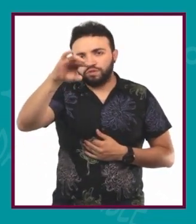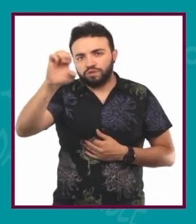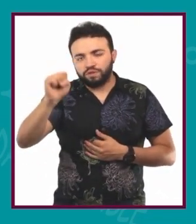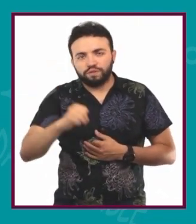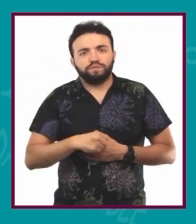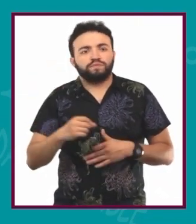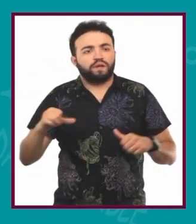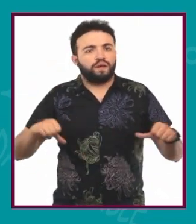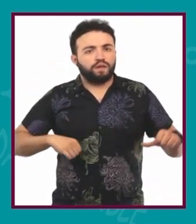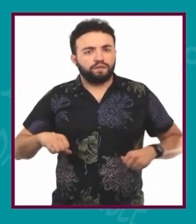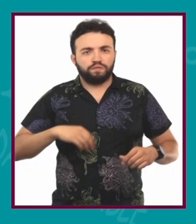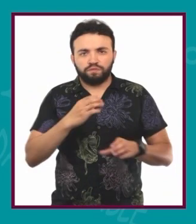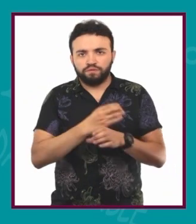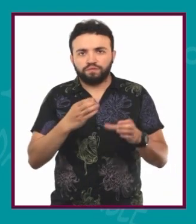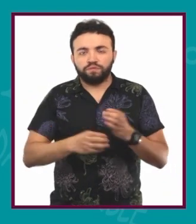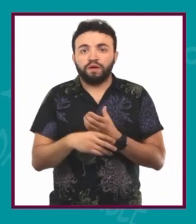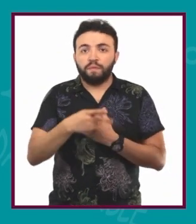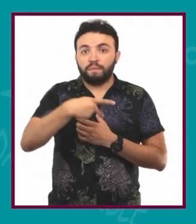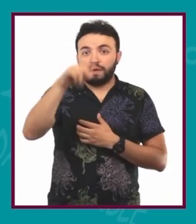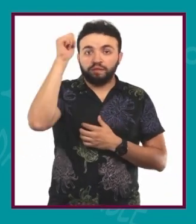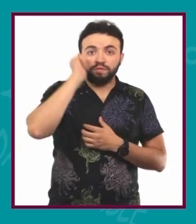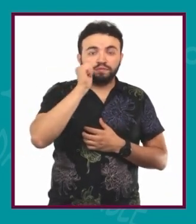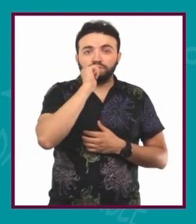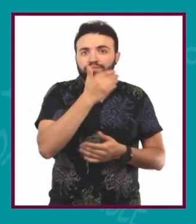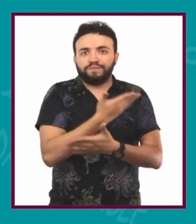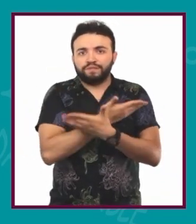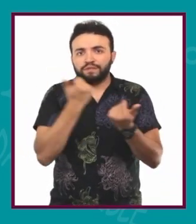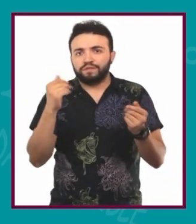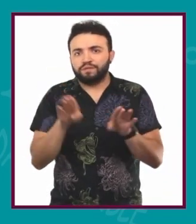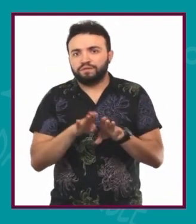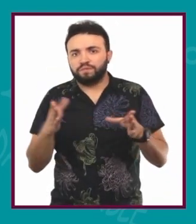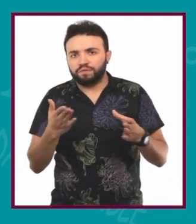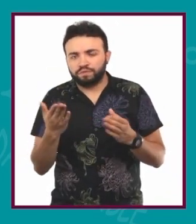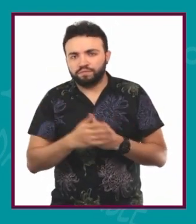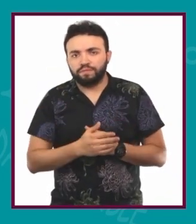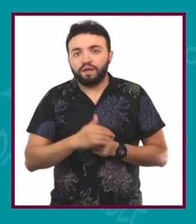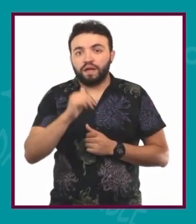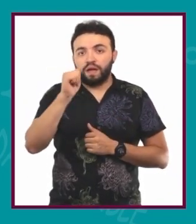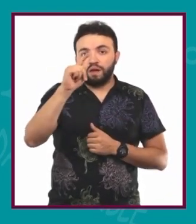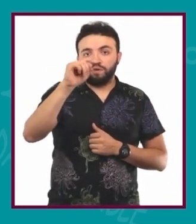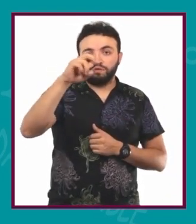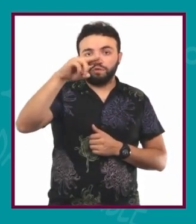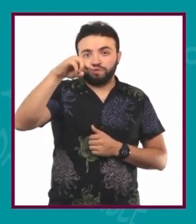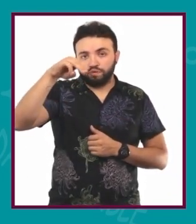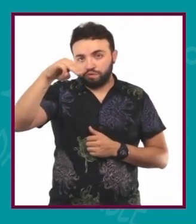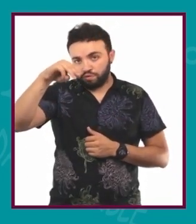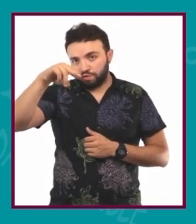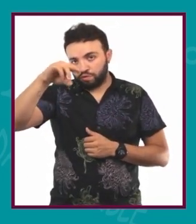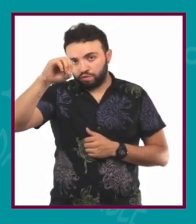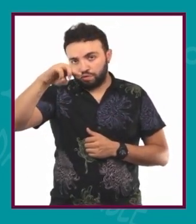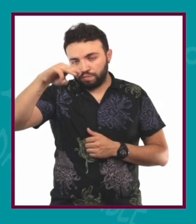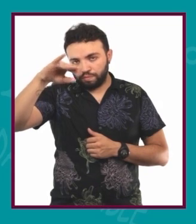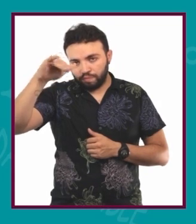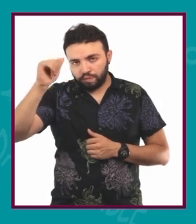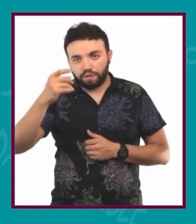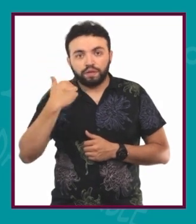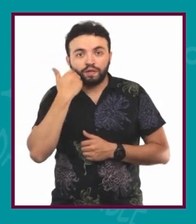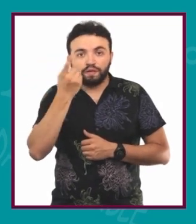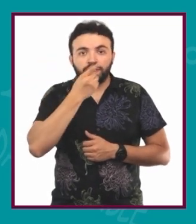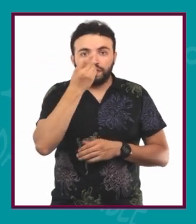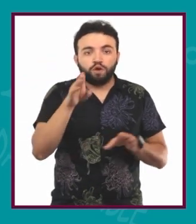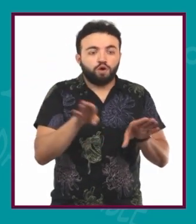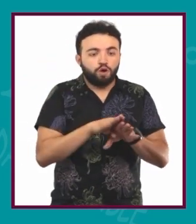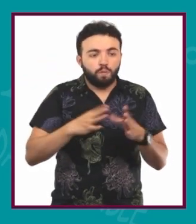cosas. Pero no siempre sabemos por qué lo hacemos. La autonomía implica saber por qué lo hacemos. Por lo tanto, pensar por nosotros